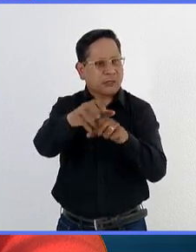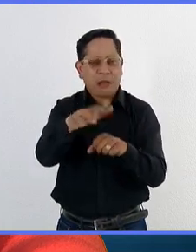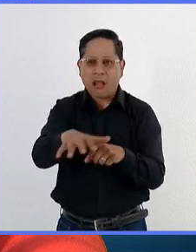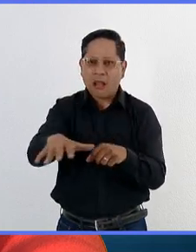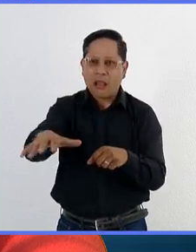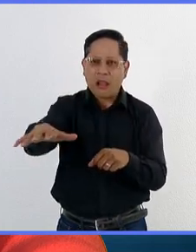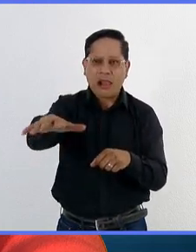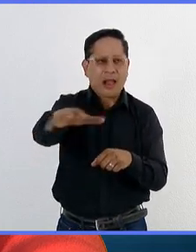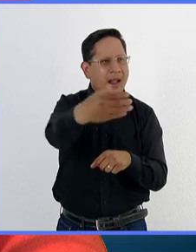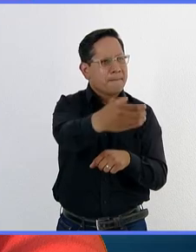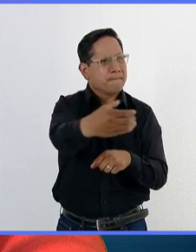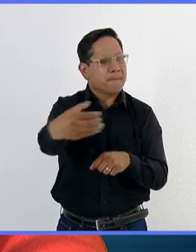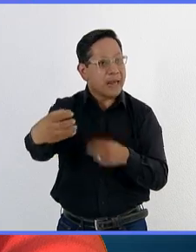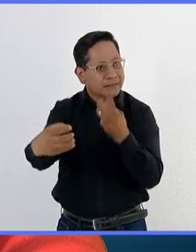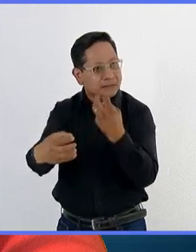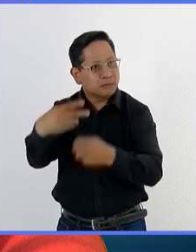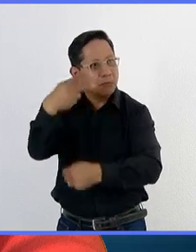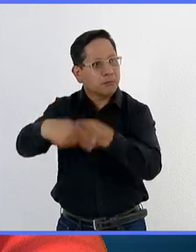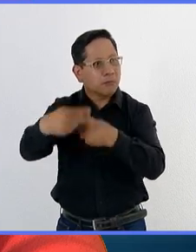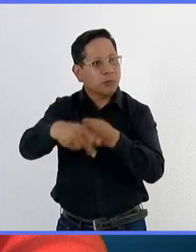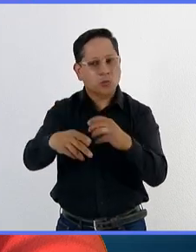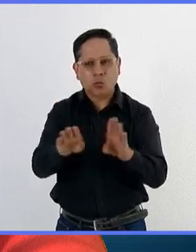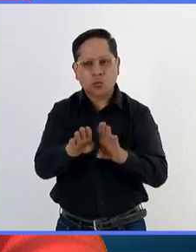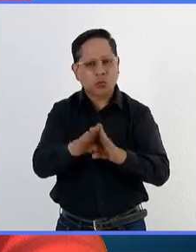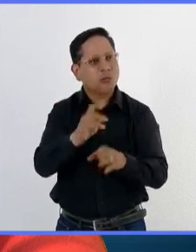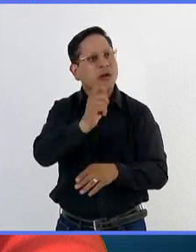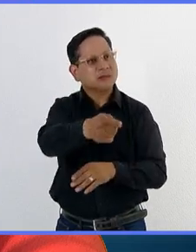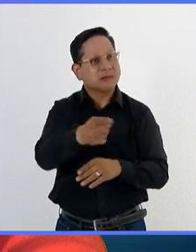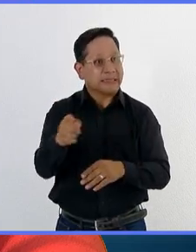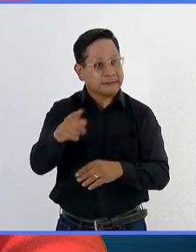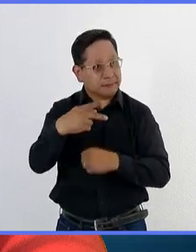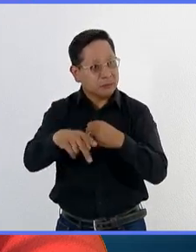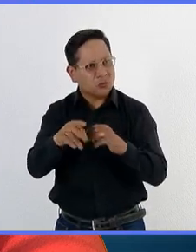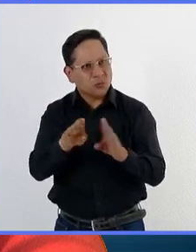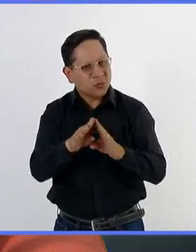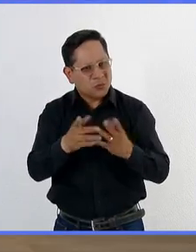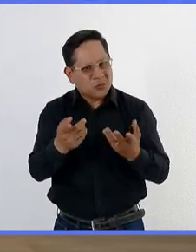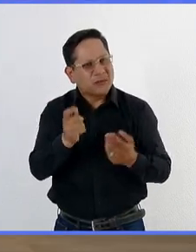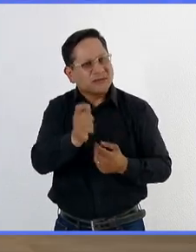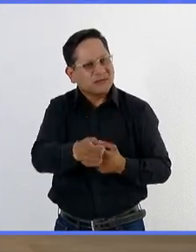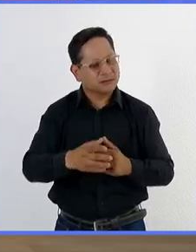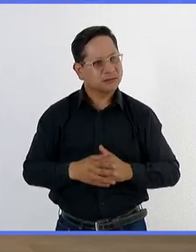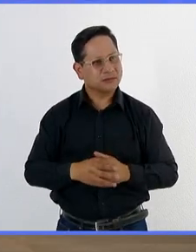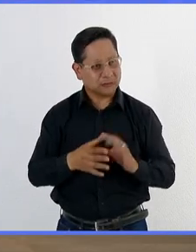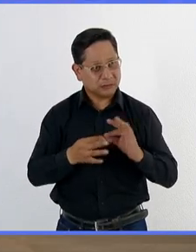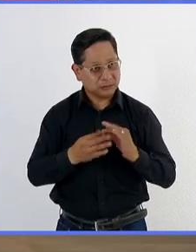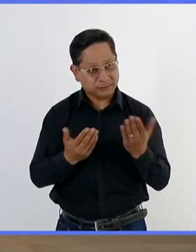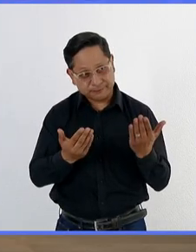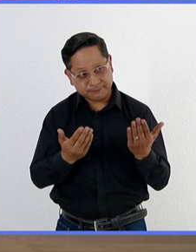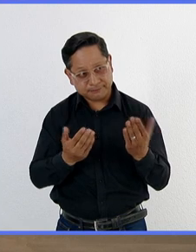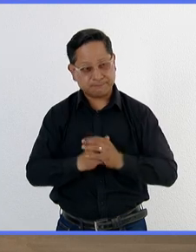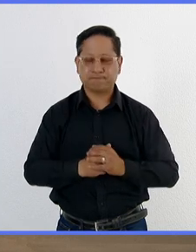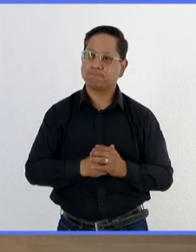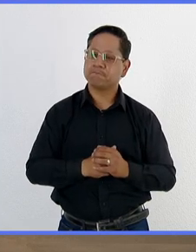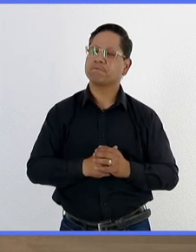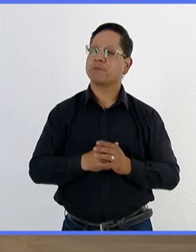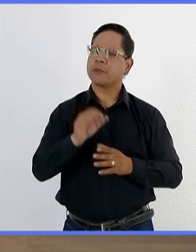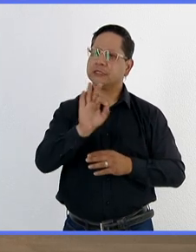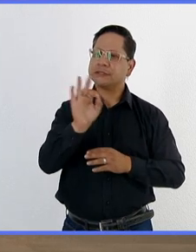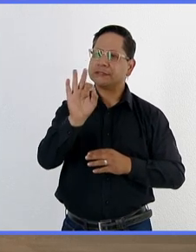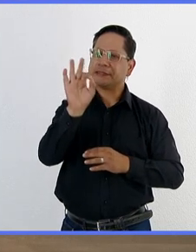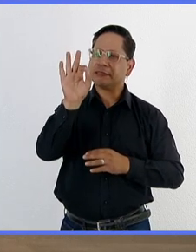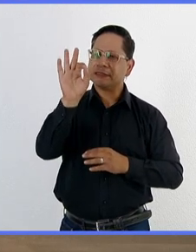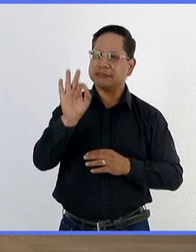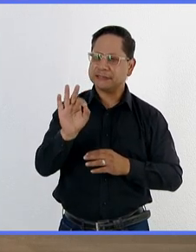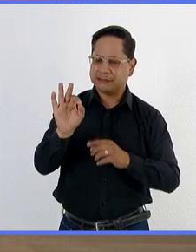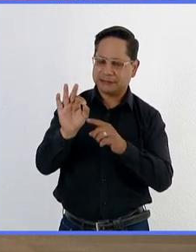los espacios agrícolas, es qué tan común y cuándo se considera un riesgo real. Mira, para hablar de la mosca del Mediterráneo,